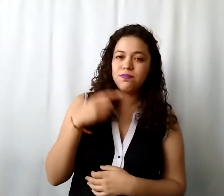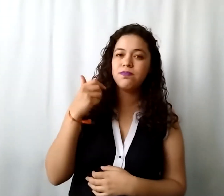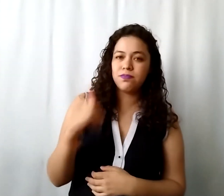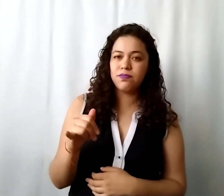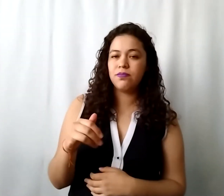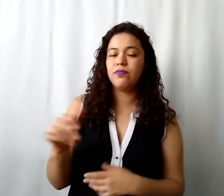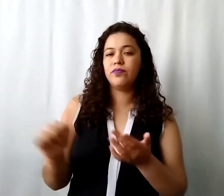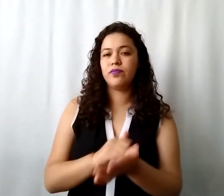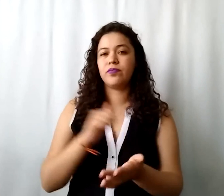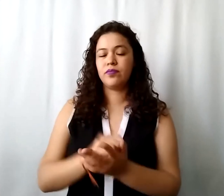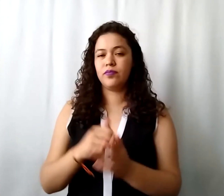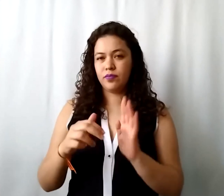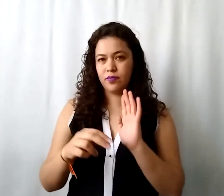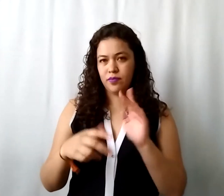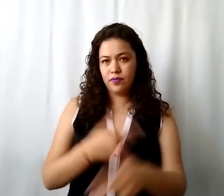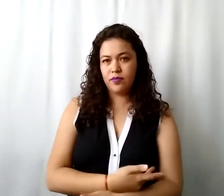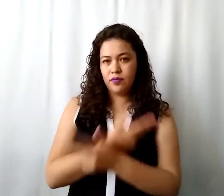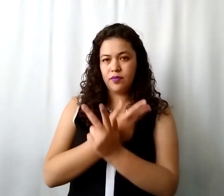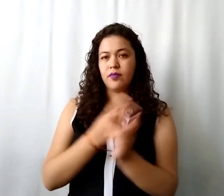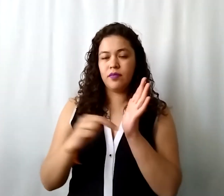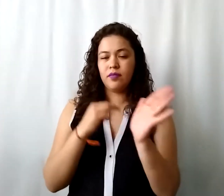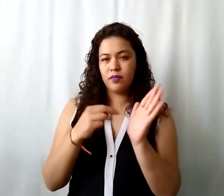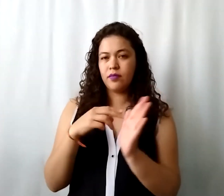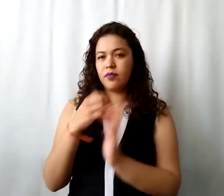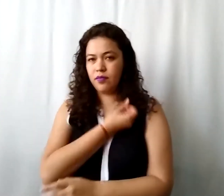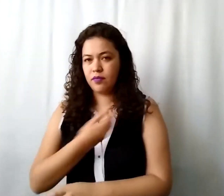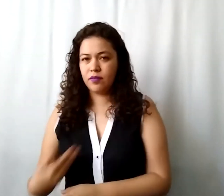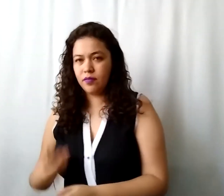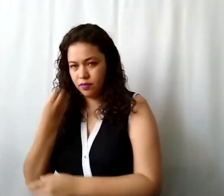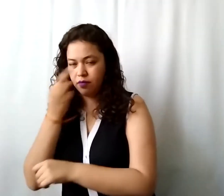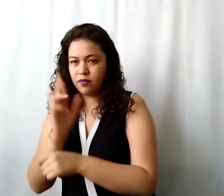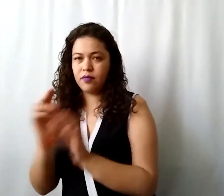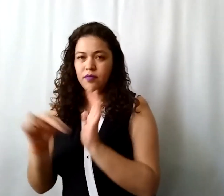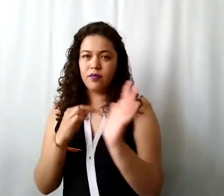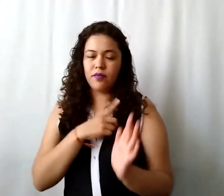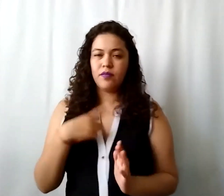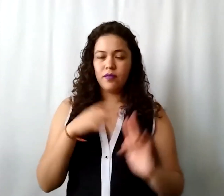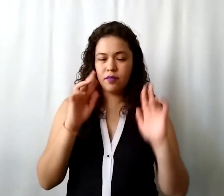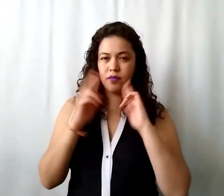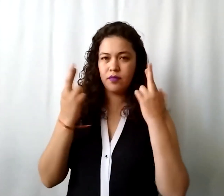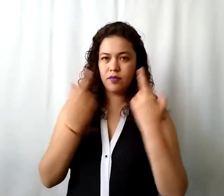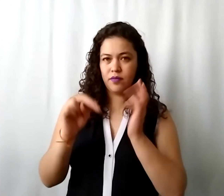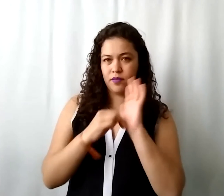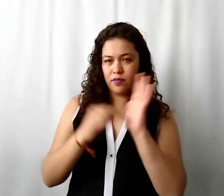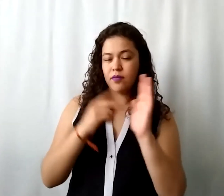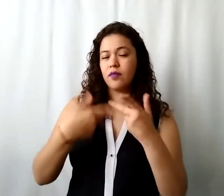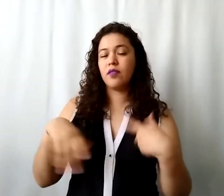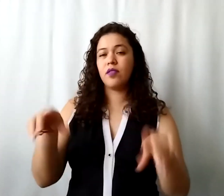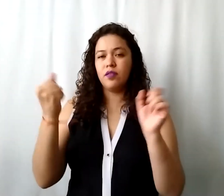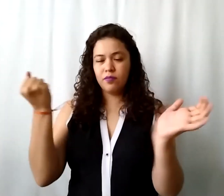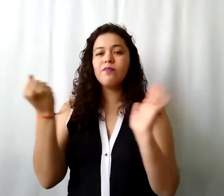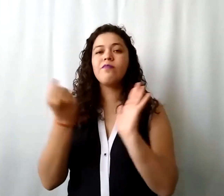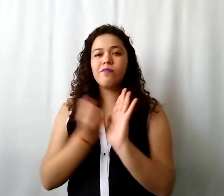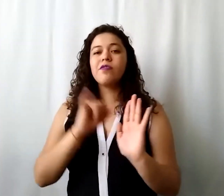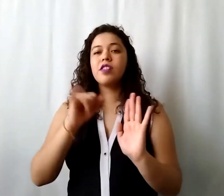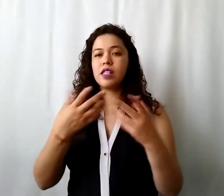acta virtual debe de ser firmada por presidente y secretario porque recuerden lo que les explicaba ellos son los que van a certificar quienes